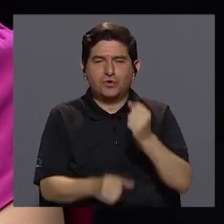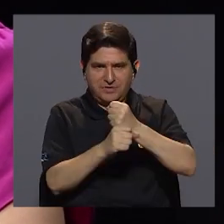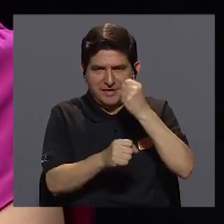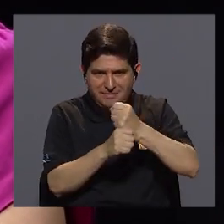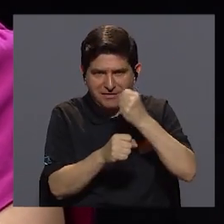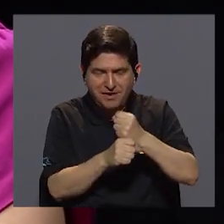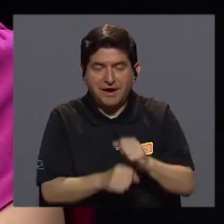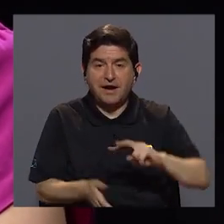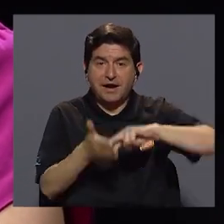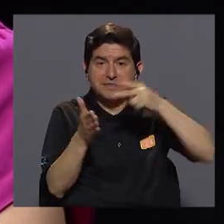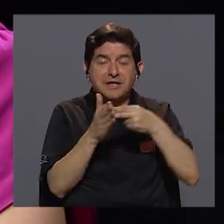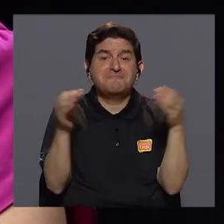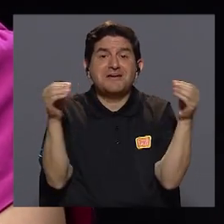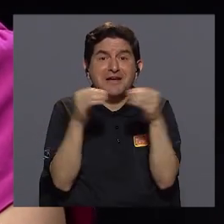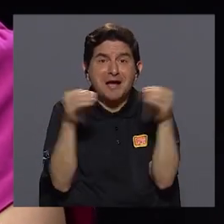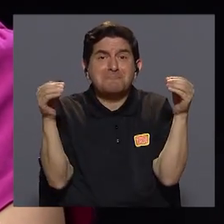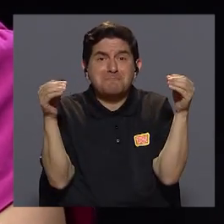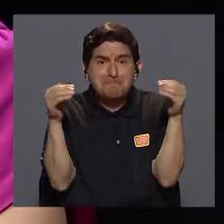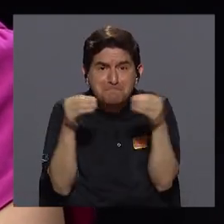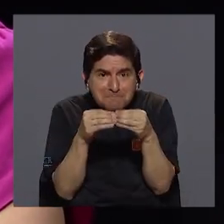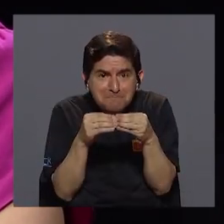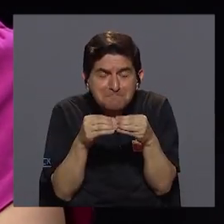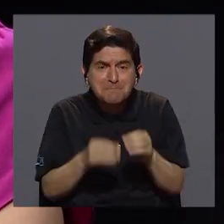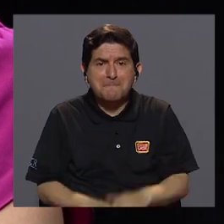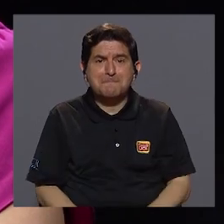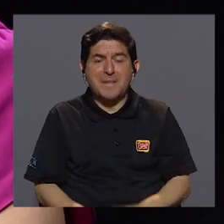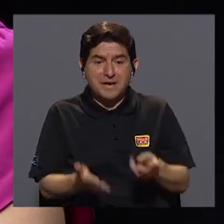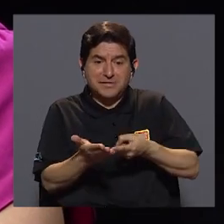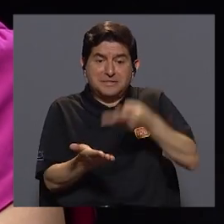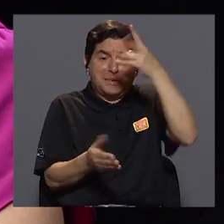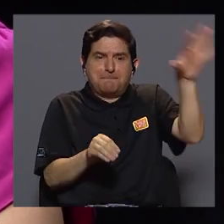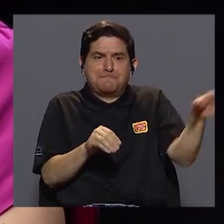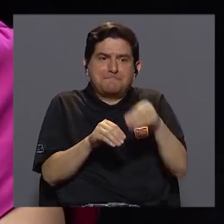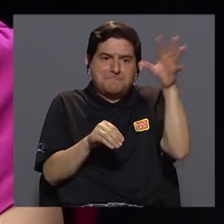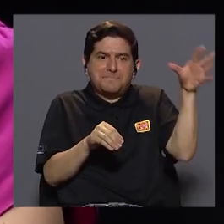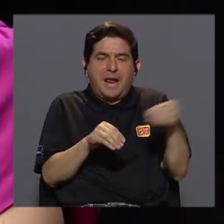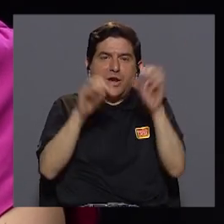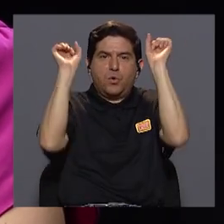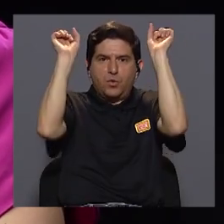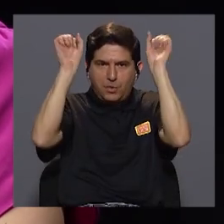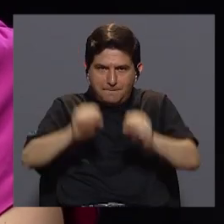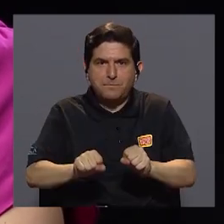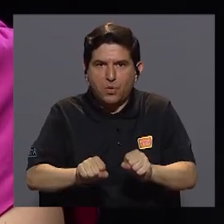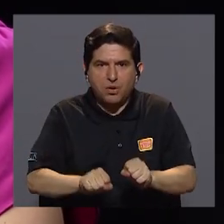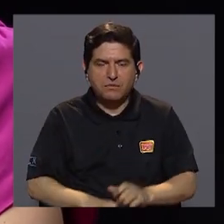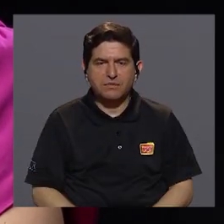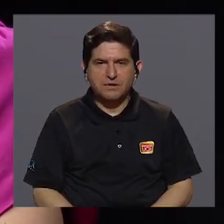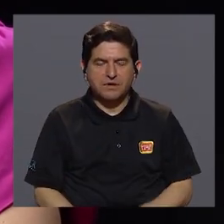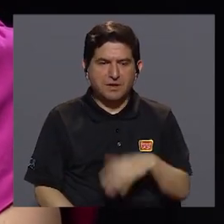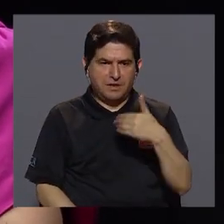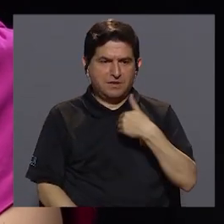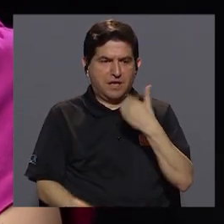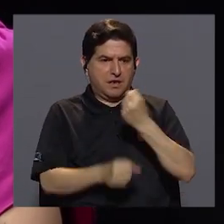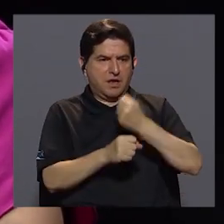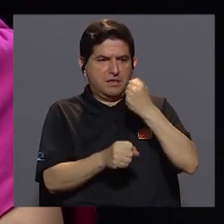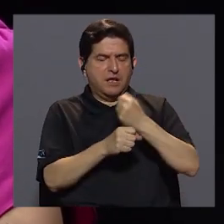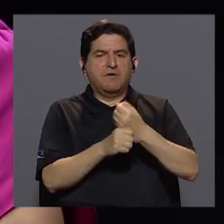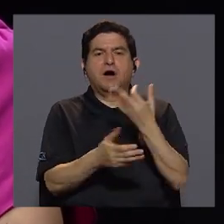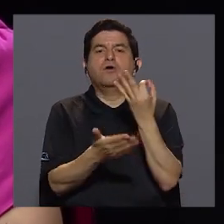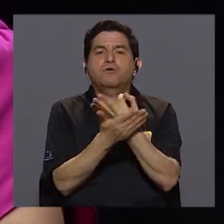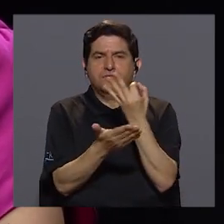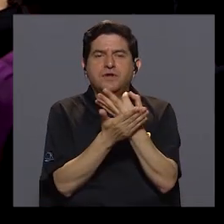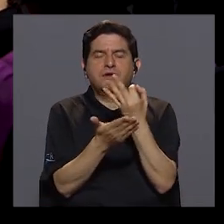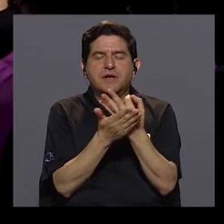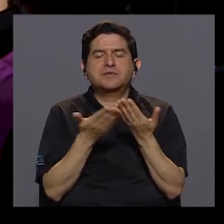tiene que generar muchísimo mayor, muchísimo más valor agregado para poder tener empleos que puedan